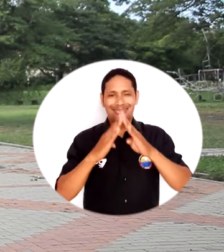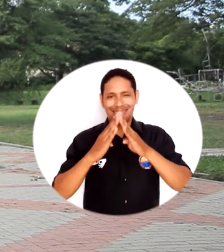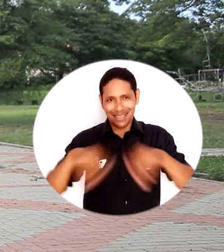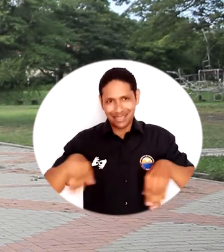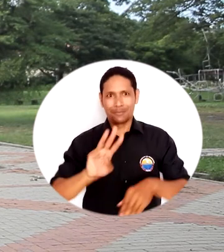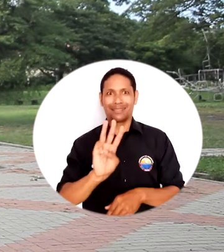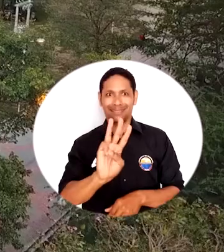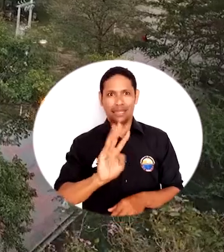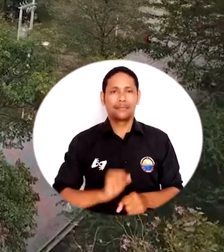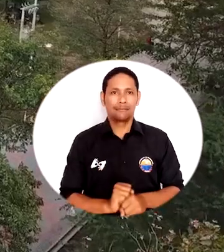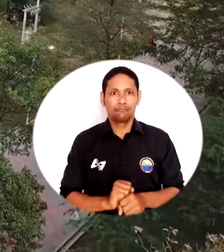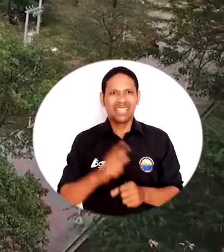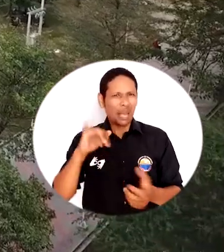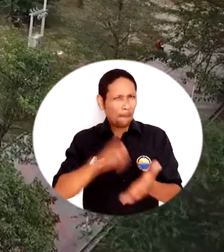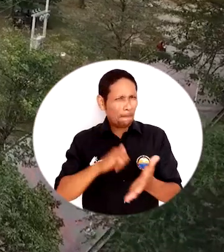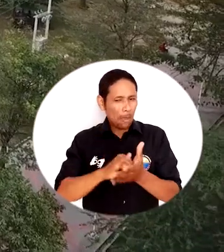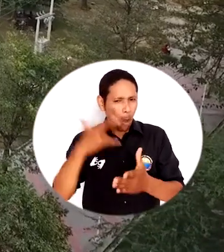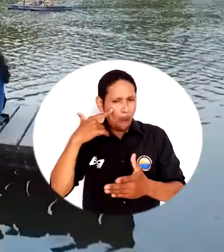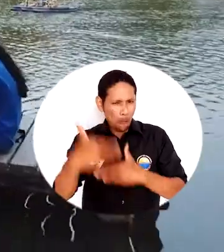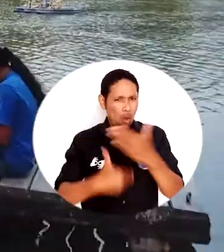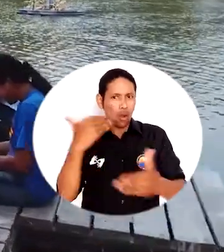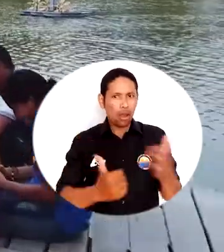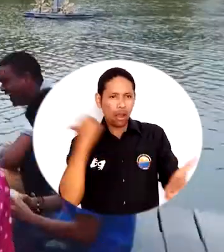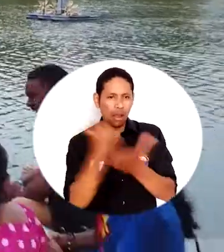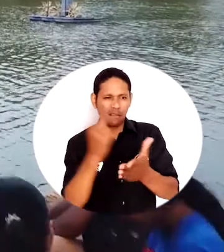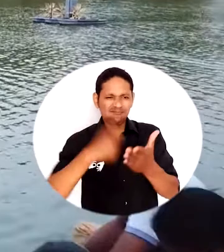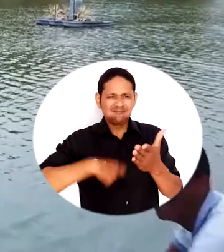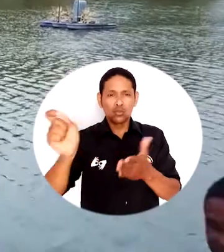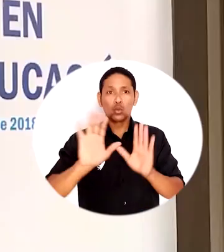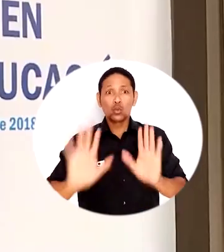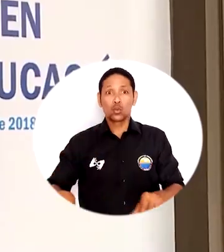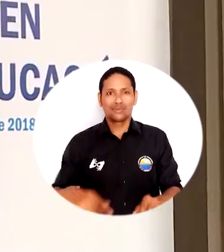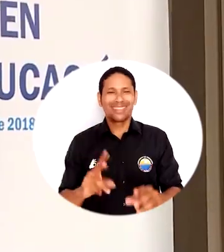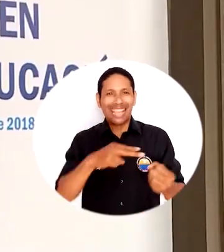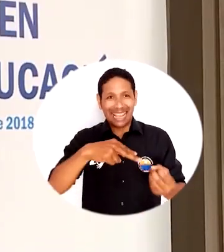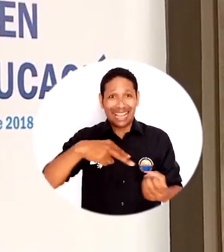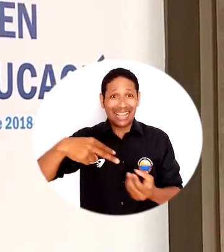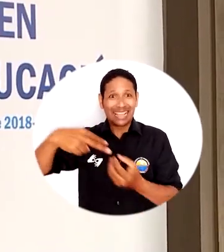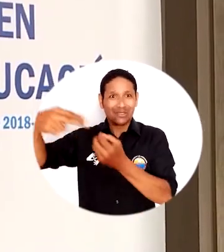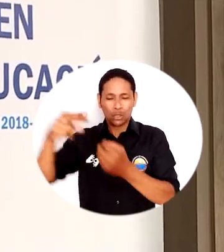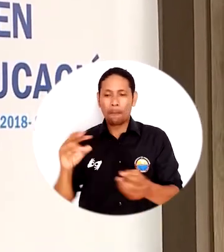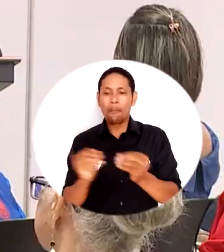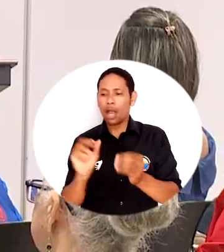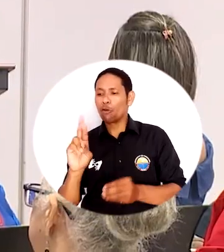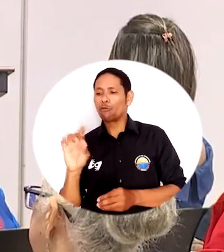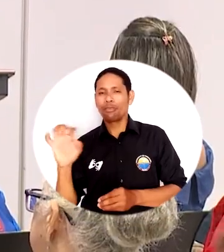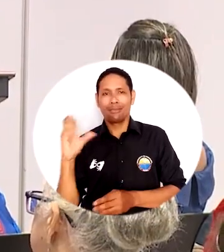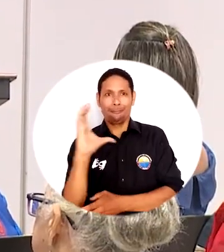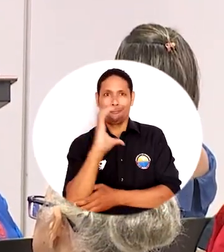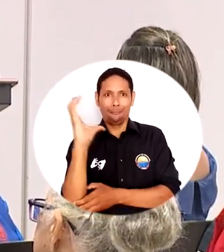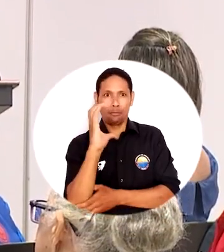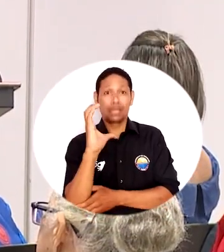3 de diciembre. En el marco del proceso de acreditación por alta calidad que ha emprendido el doctorado en Ciencias de la Educación RU de Colombia, se viene